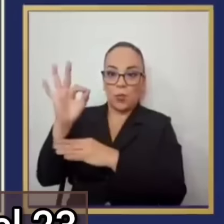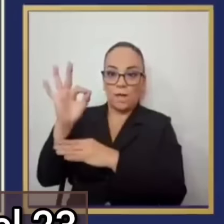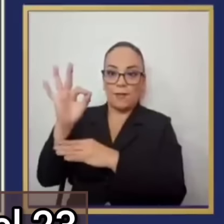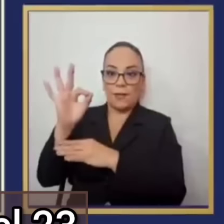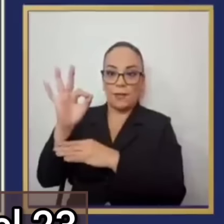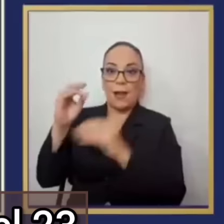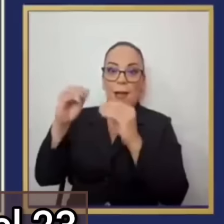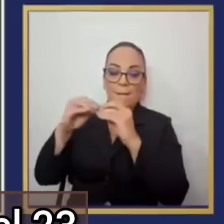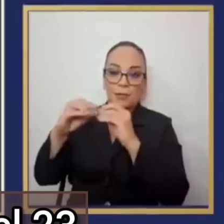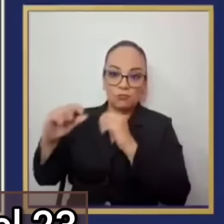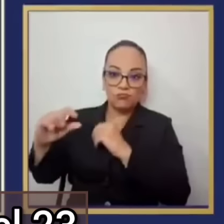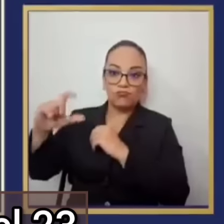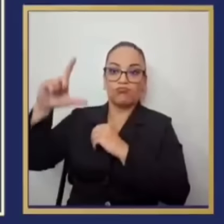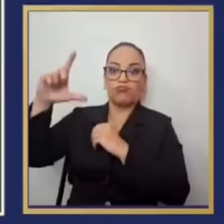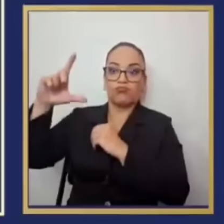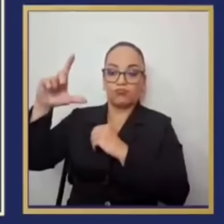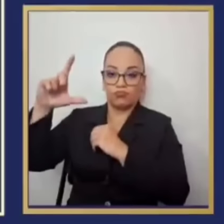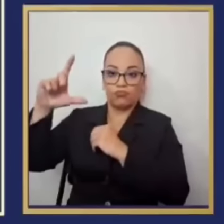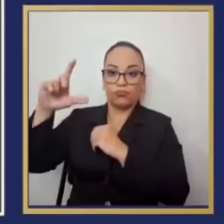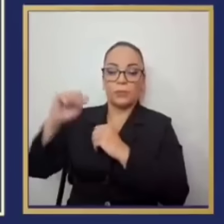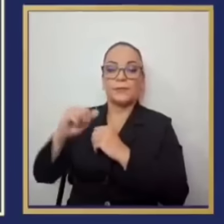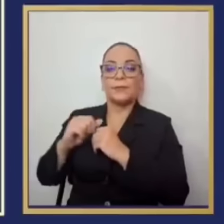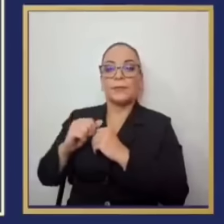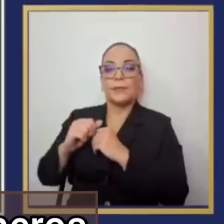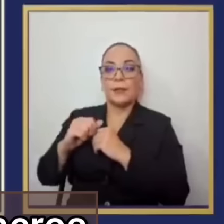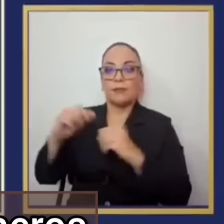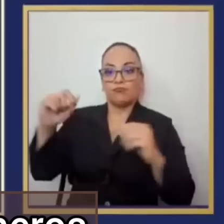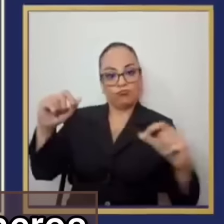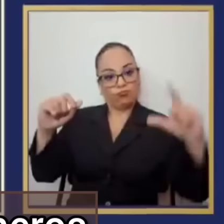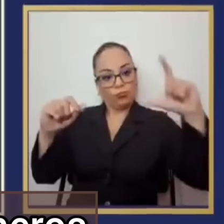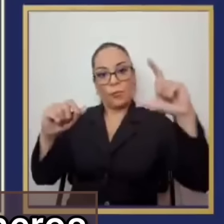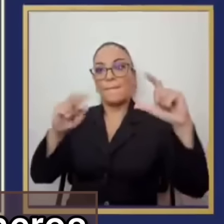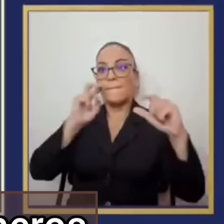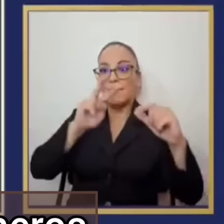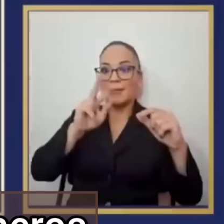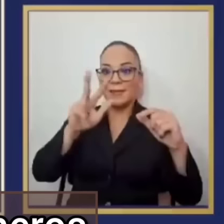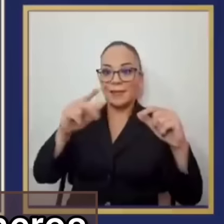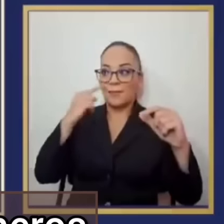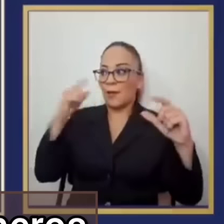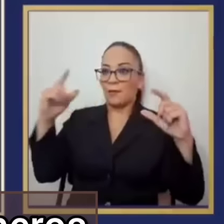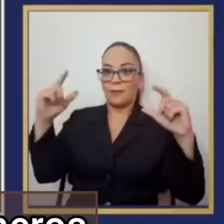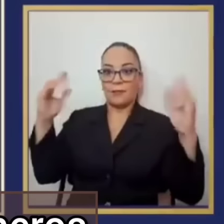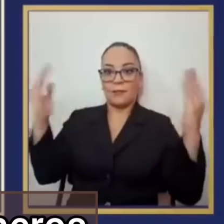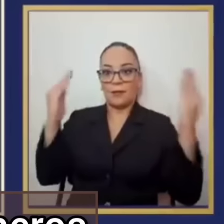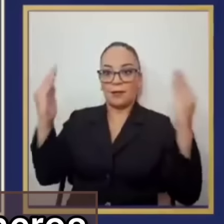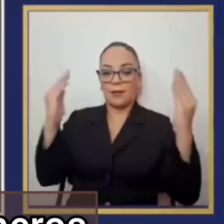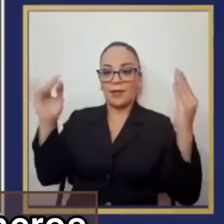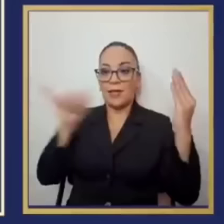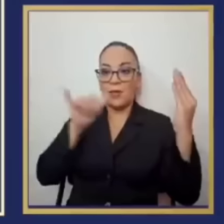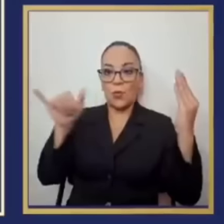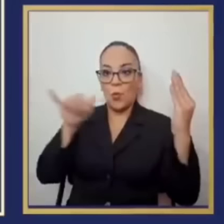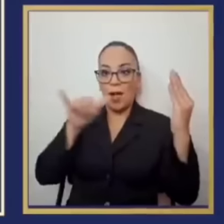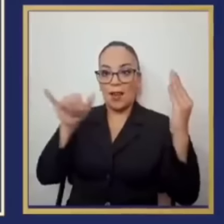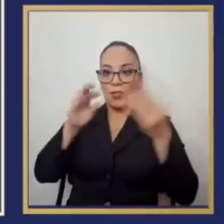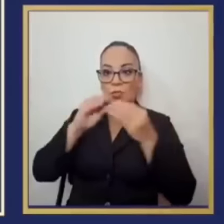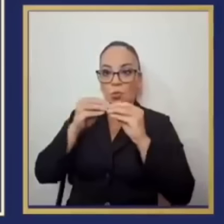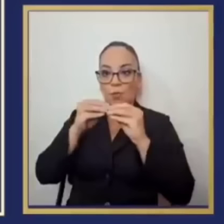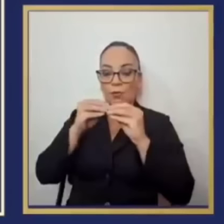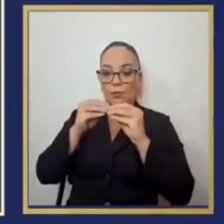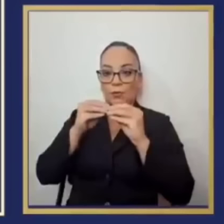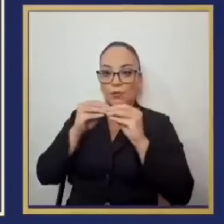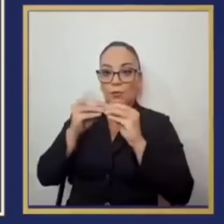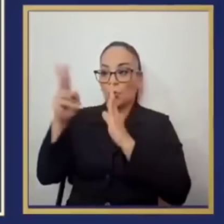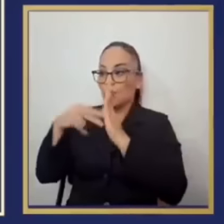la barra más alta de la derecha es el 23, ya no sólo logramos los mismos números que teníamos en el